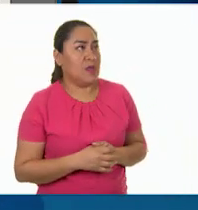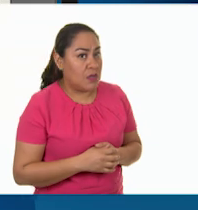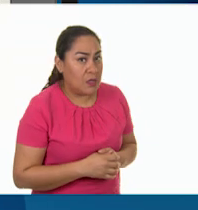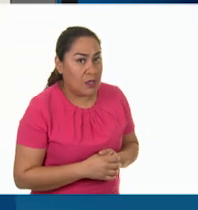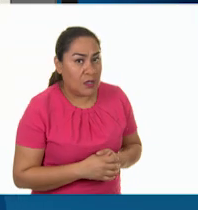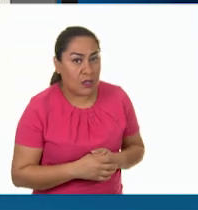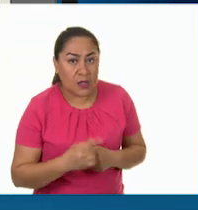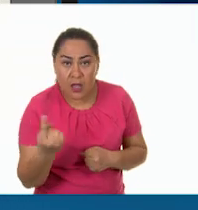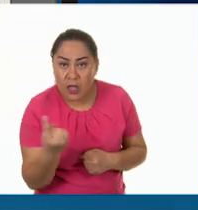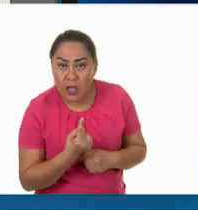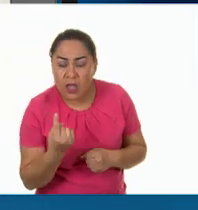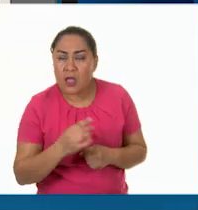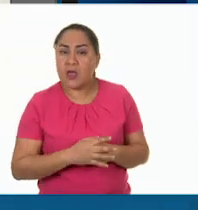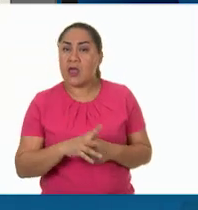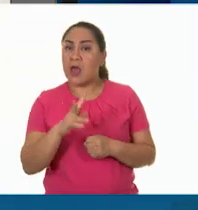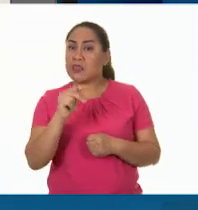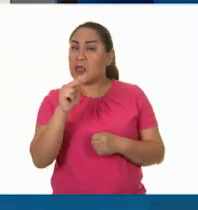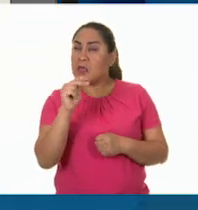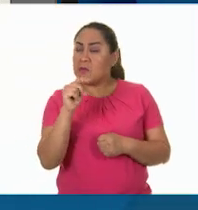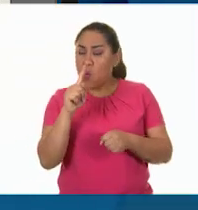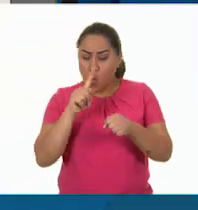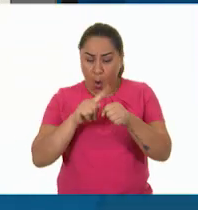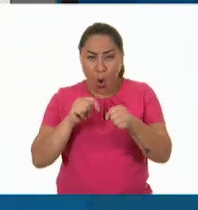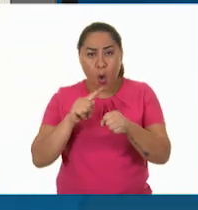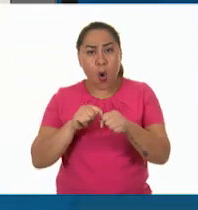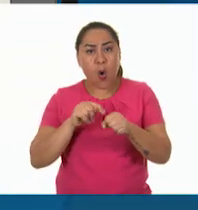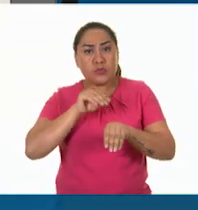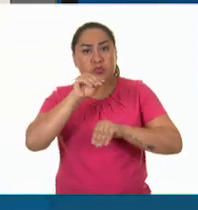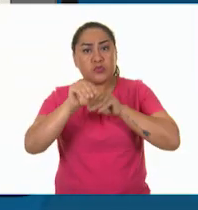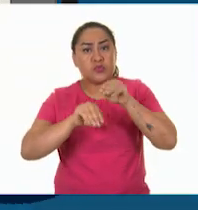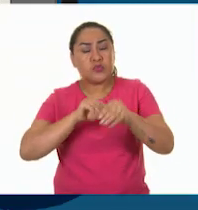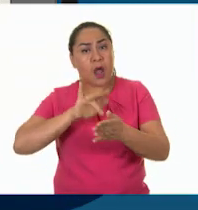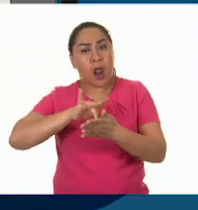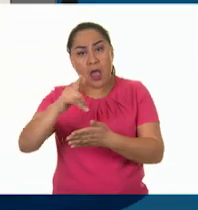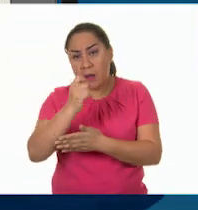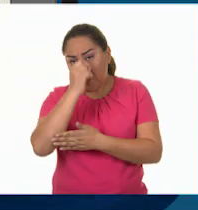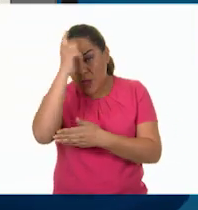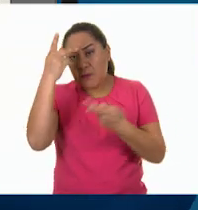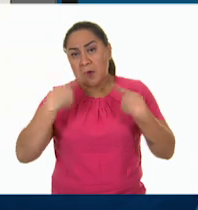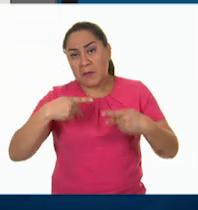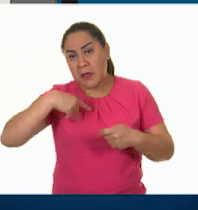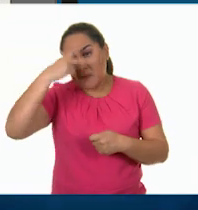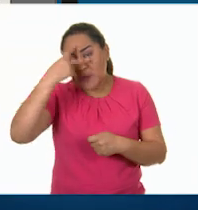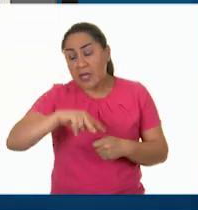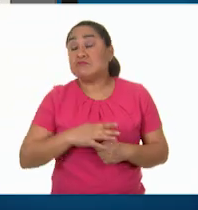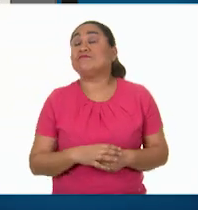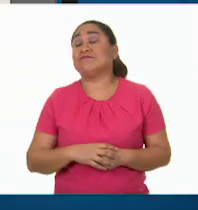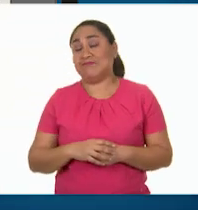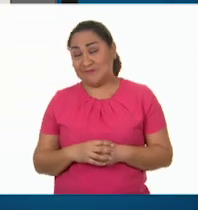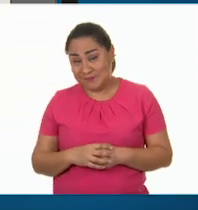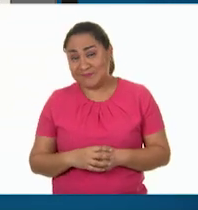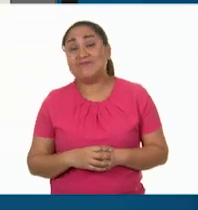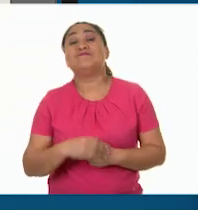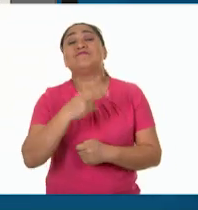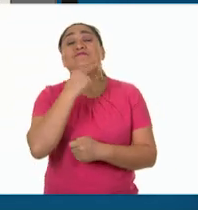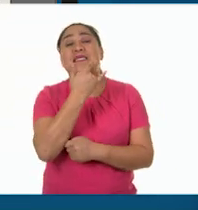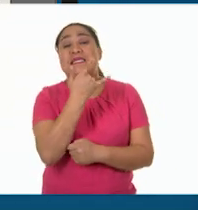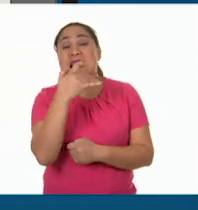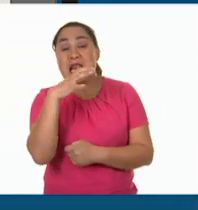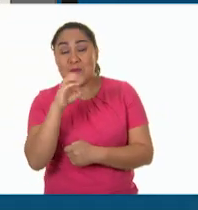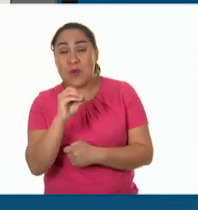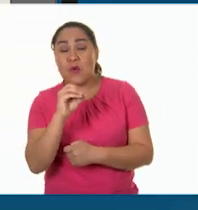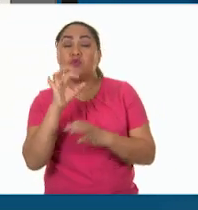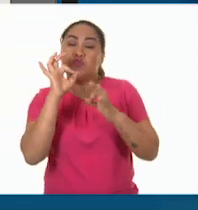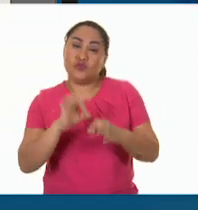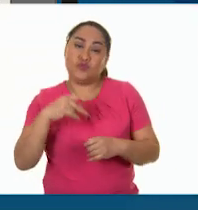¿La tele a color fue un invento de un mexicano? Sí, de veras, de Guillermo González Camarena, un ingeniero de